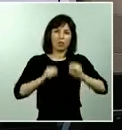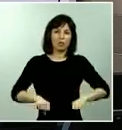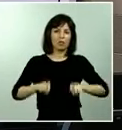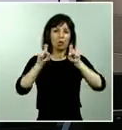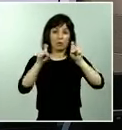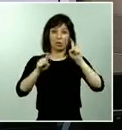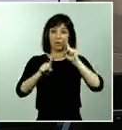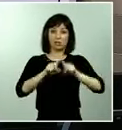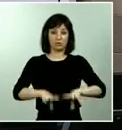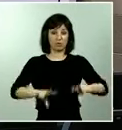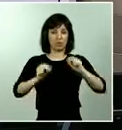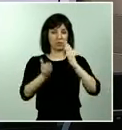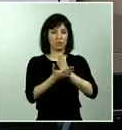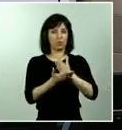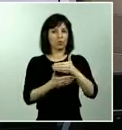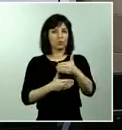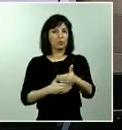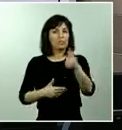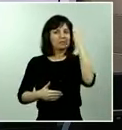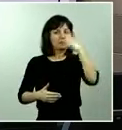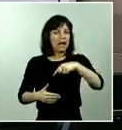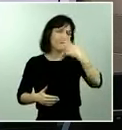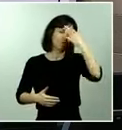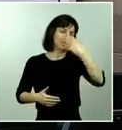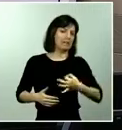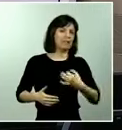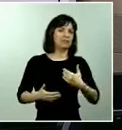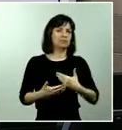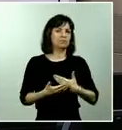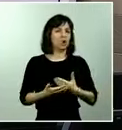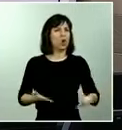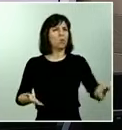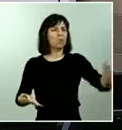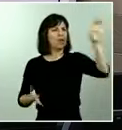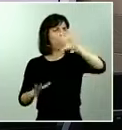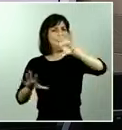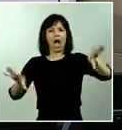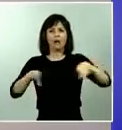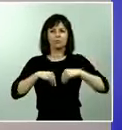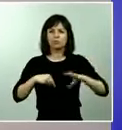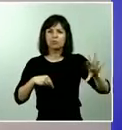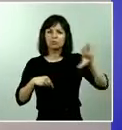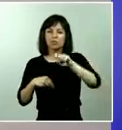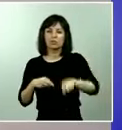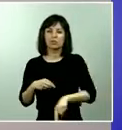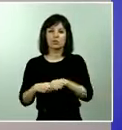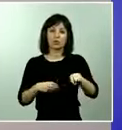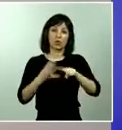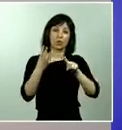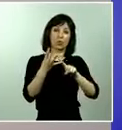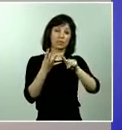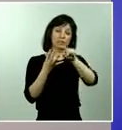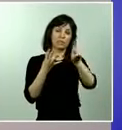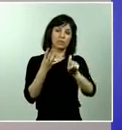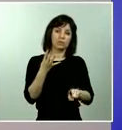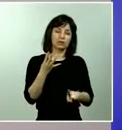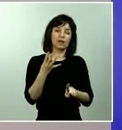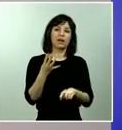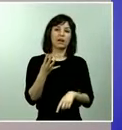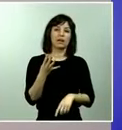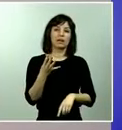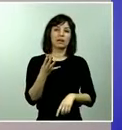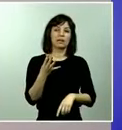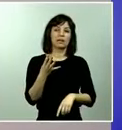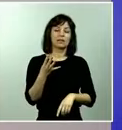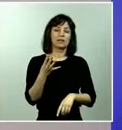creen y saben si todas las comunidades van a acabar aceptándolo. Y una cuarta pregunta, si es verdad, como se ha